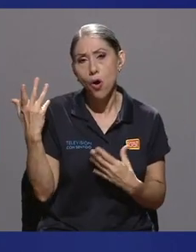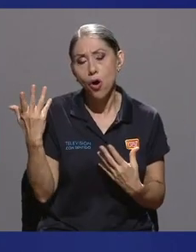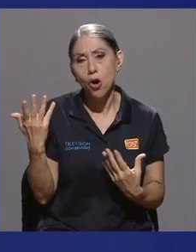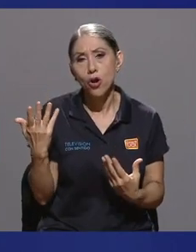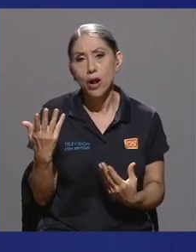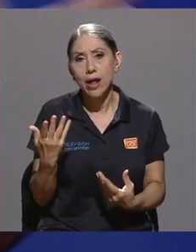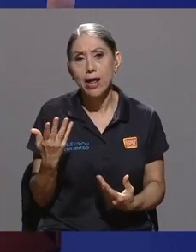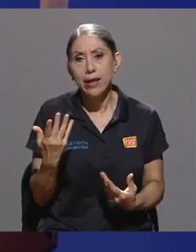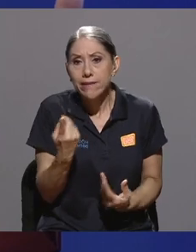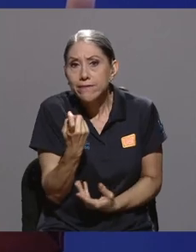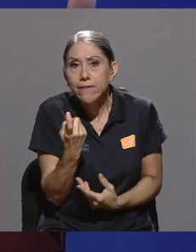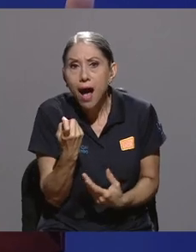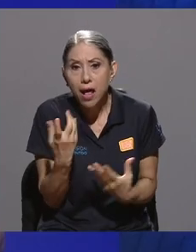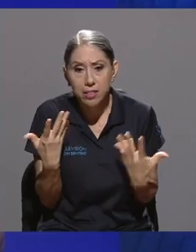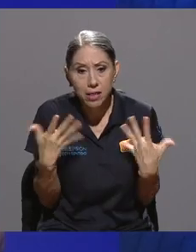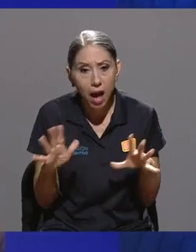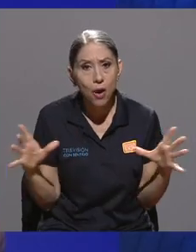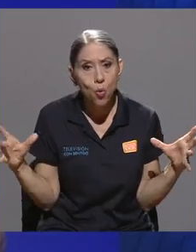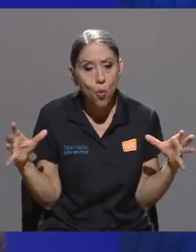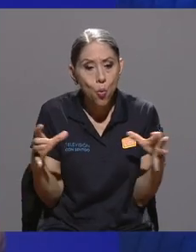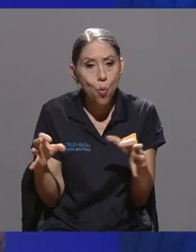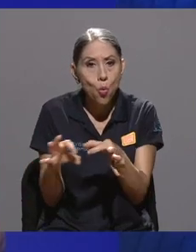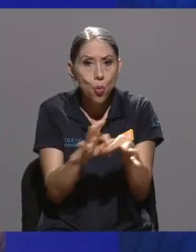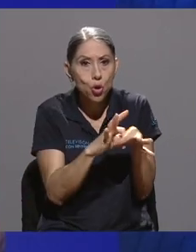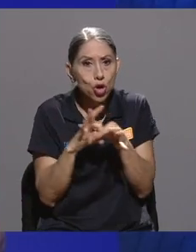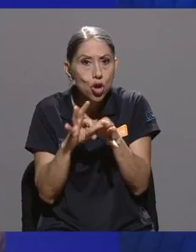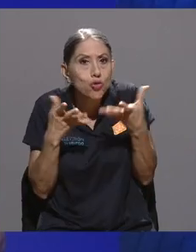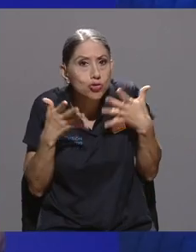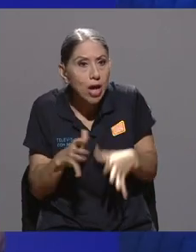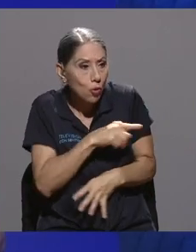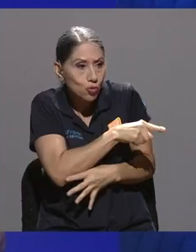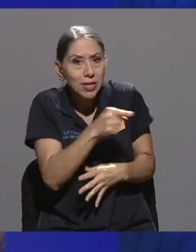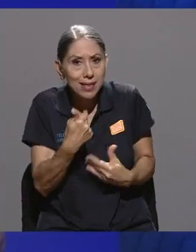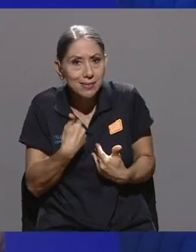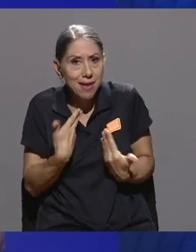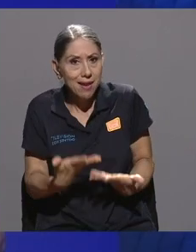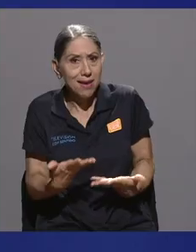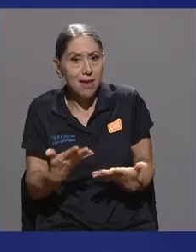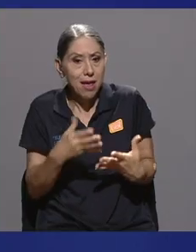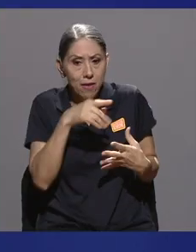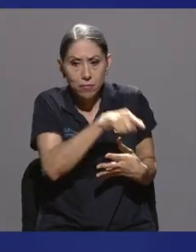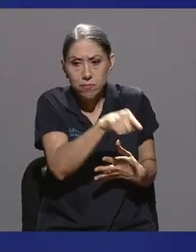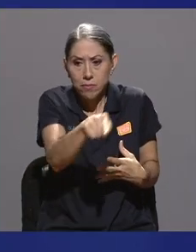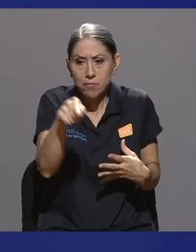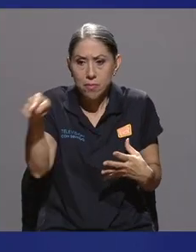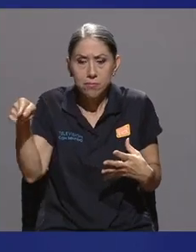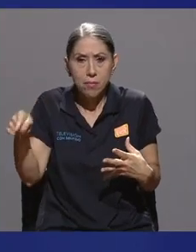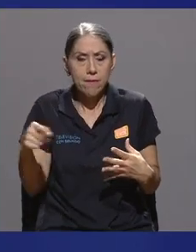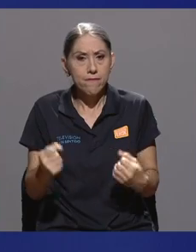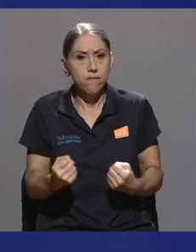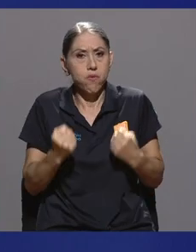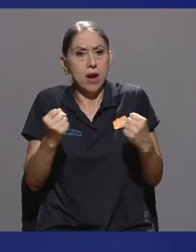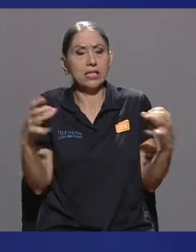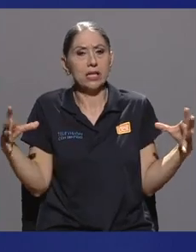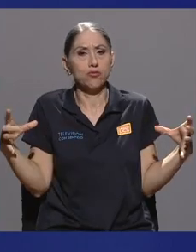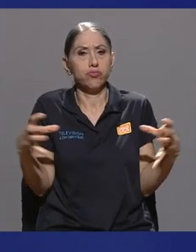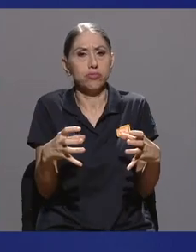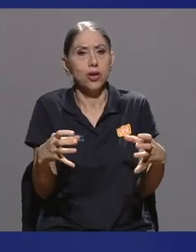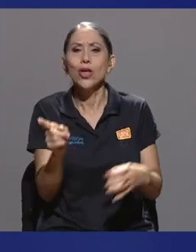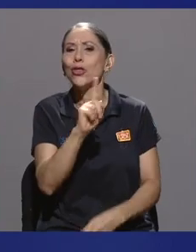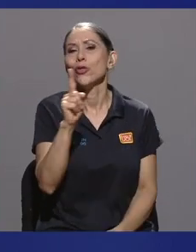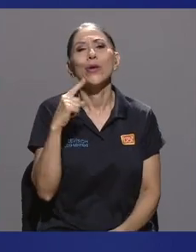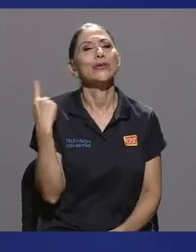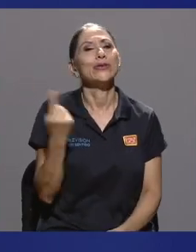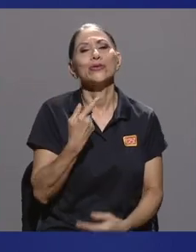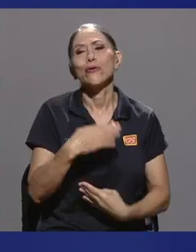esa unión que ustedes están teniendo y de esa articulación de fuerzas porque no es suficiente irse a la